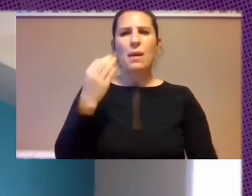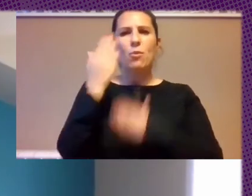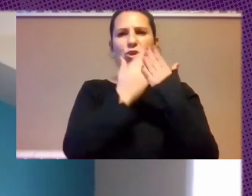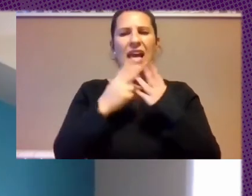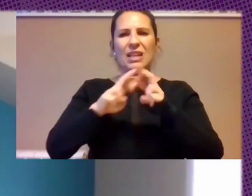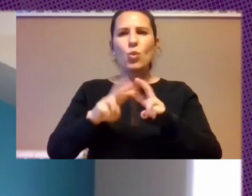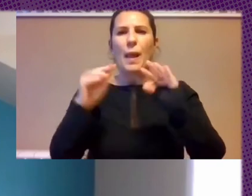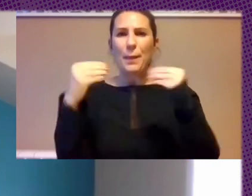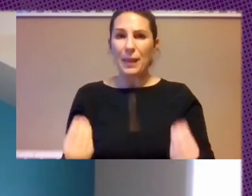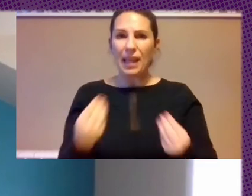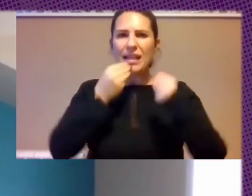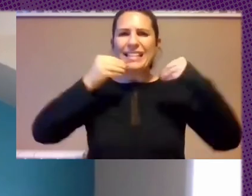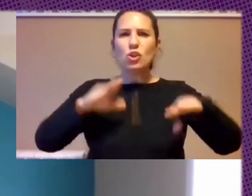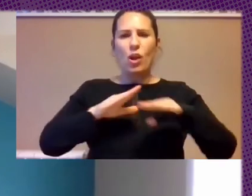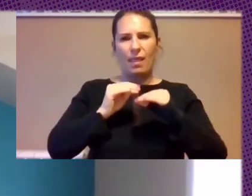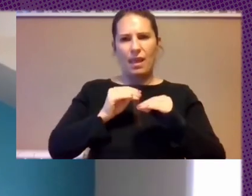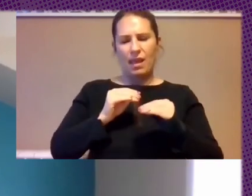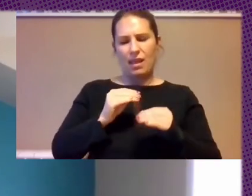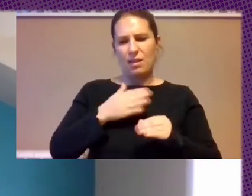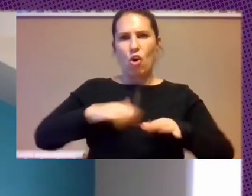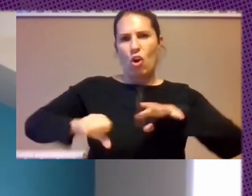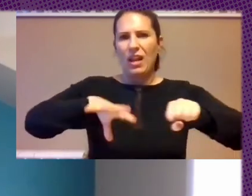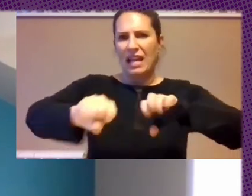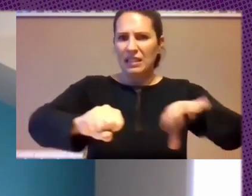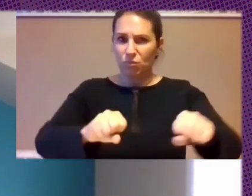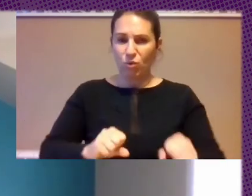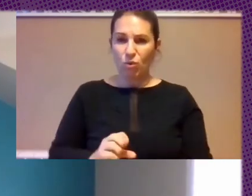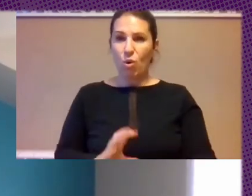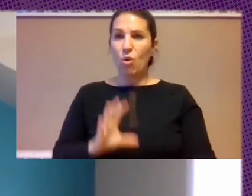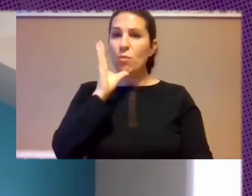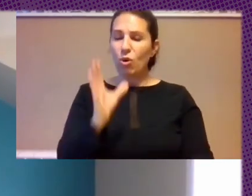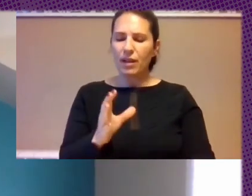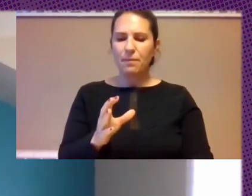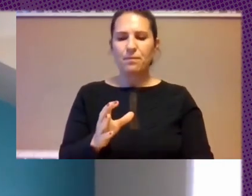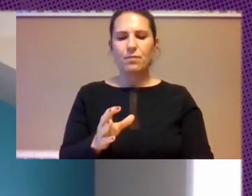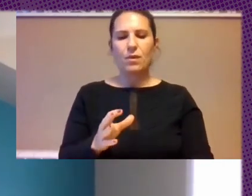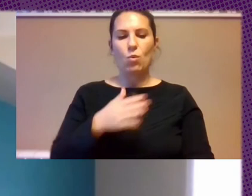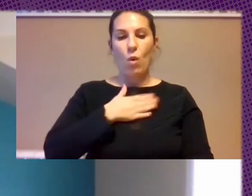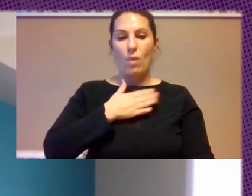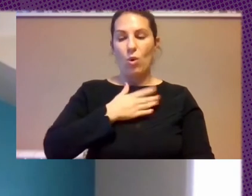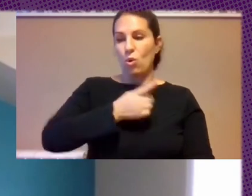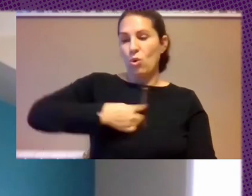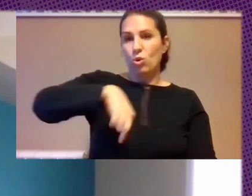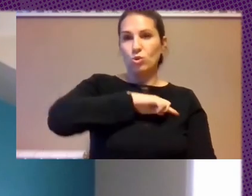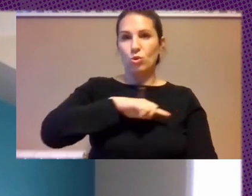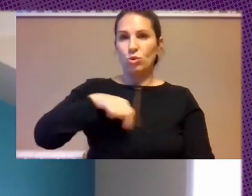Colonialismo Porque Tal Vez Cuando Estamos Nosotros Aquí Hablando De